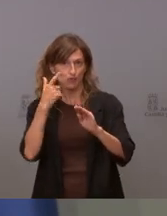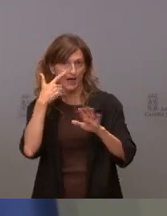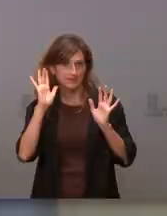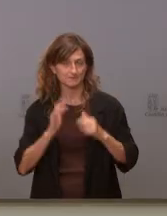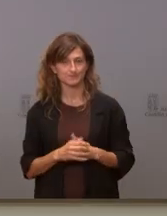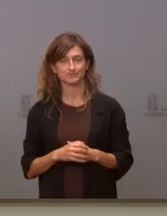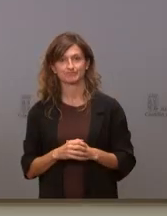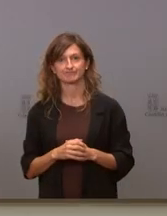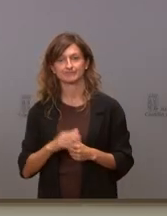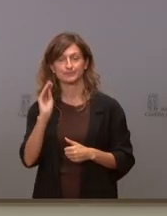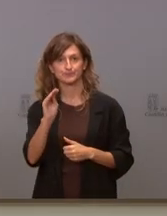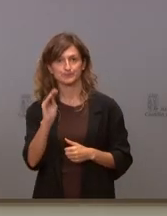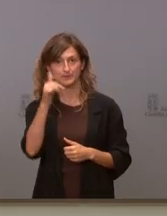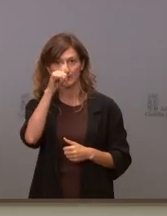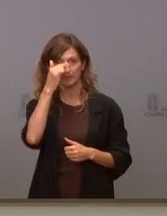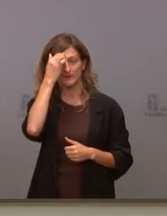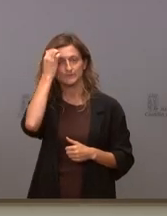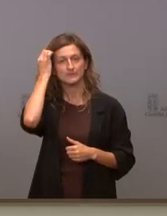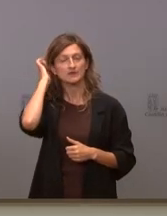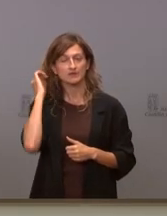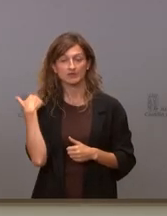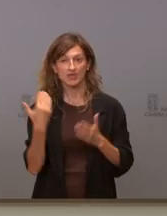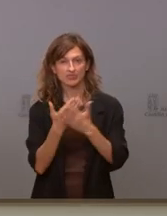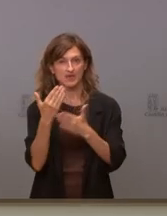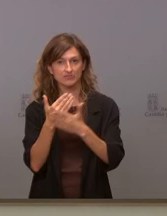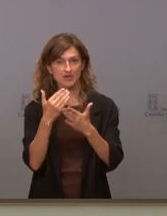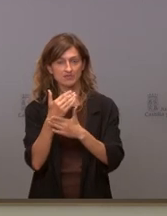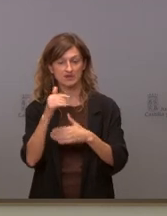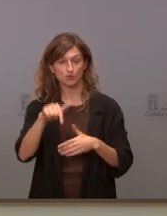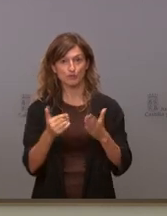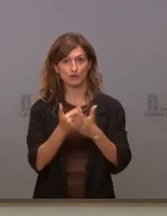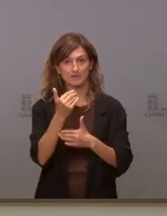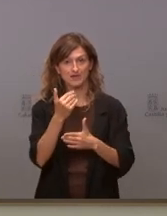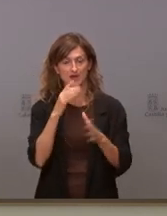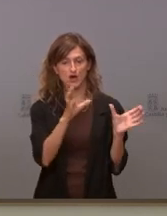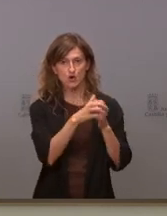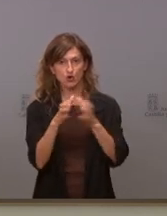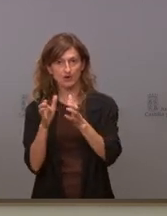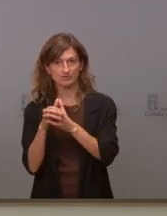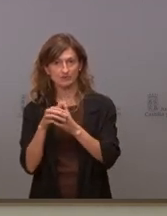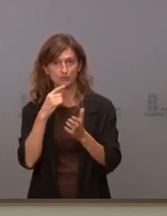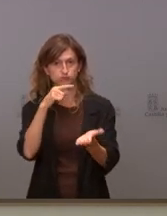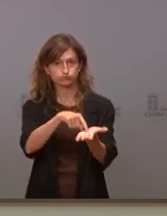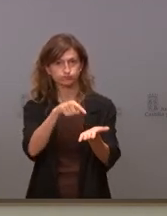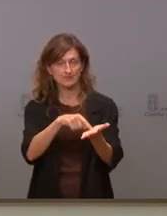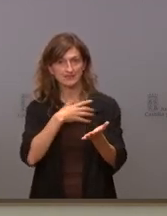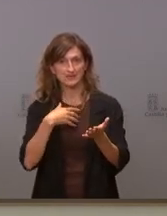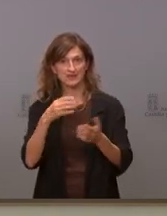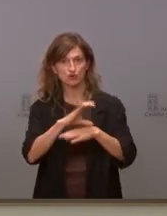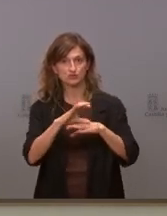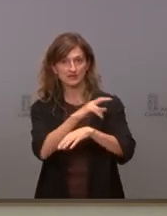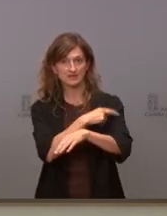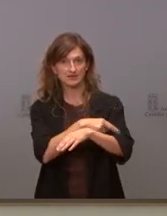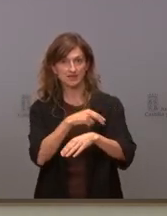Sí, quería preguntarle, a lo largo de estos últimos días y esta misma mañana hay colectivos que están reclamando la dimisión de la consejera de